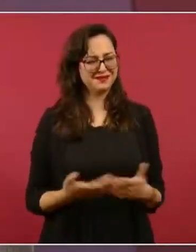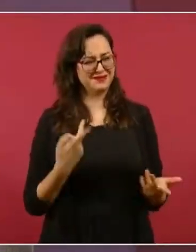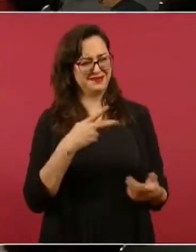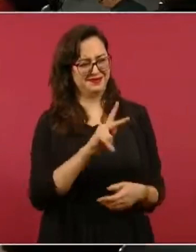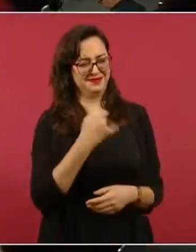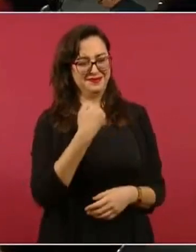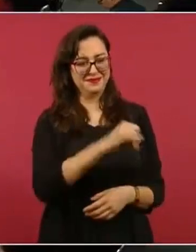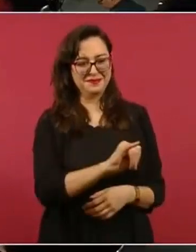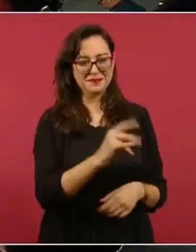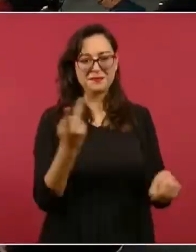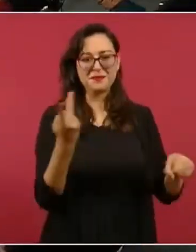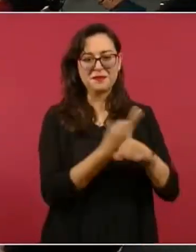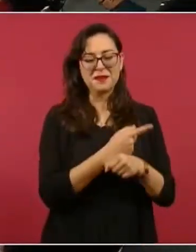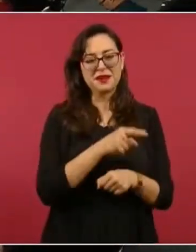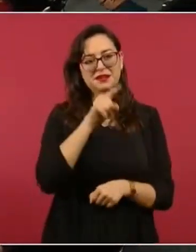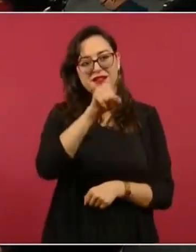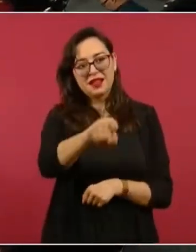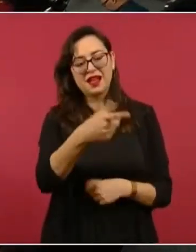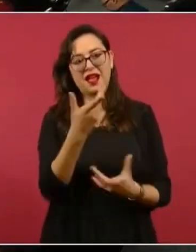¿cómo se llama el señor?